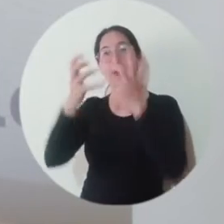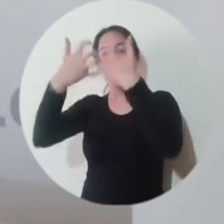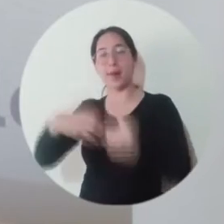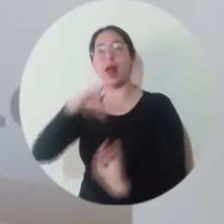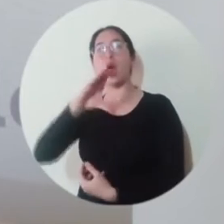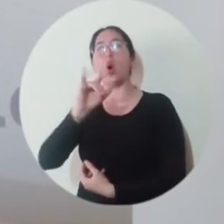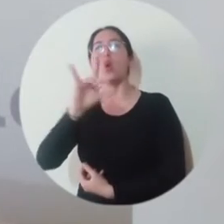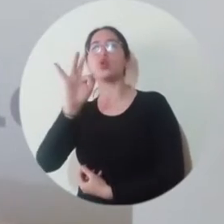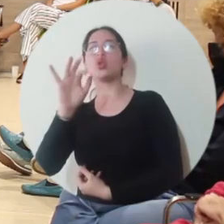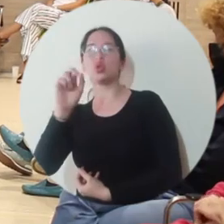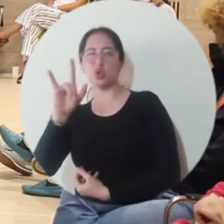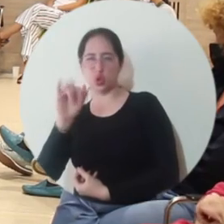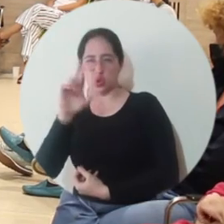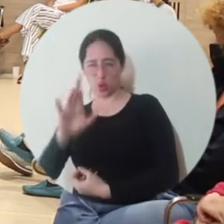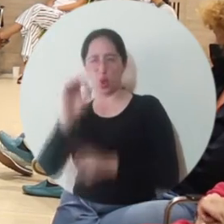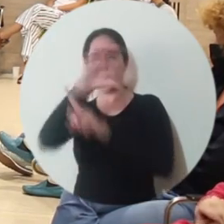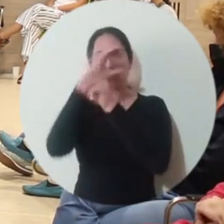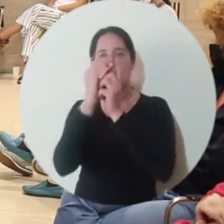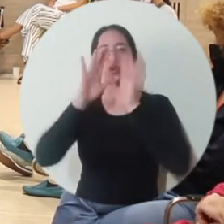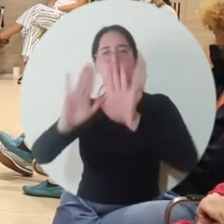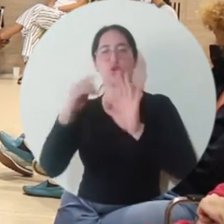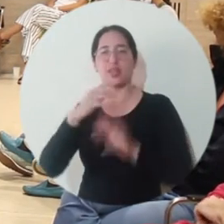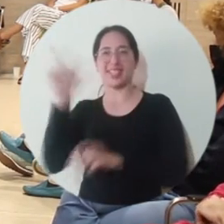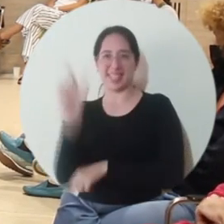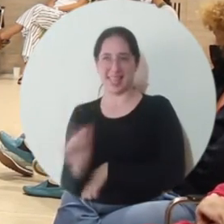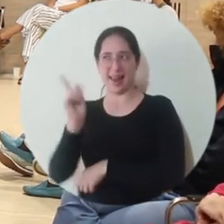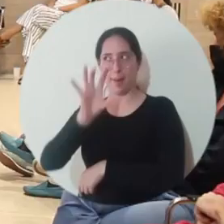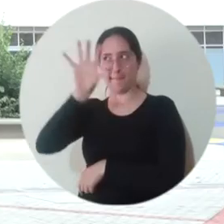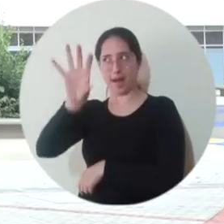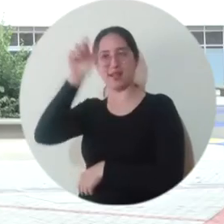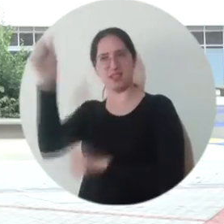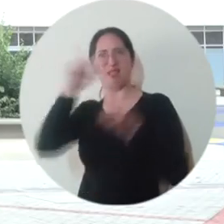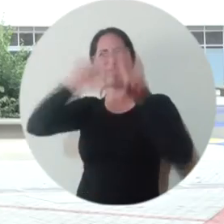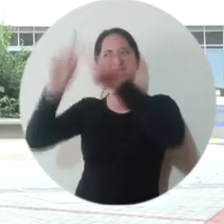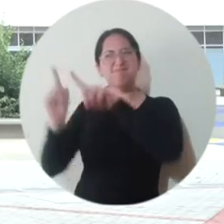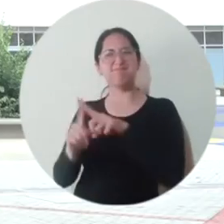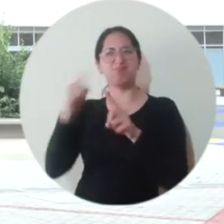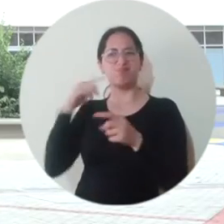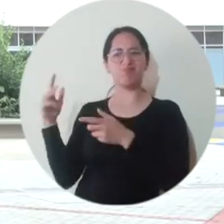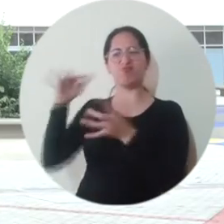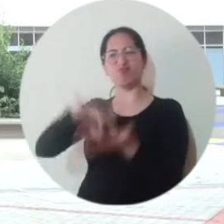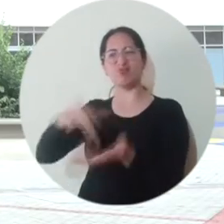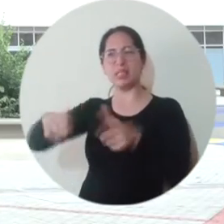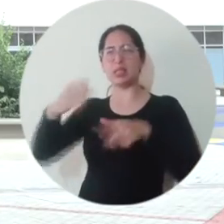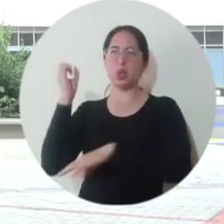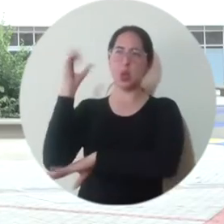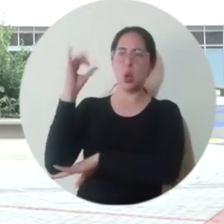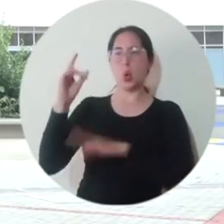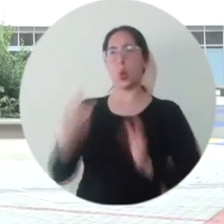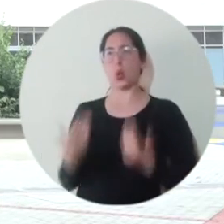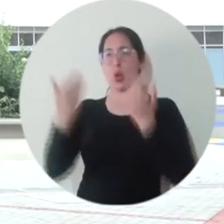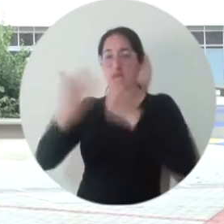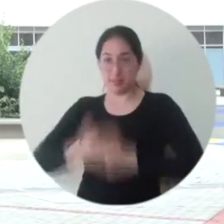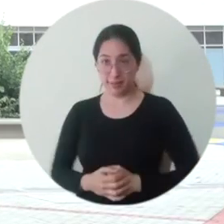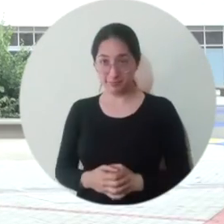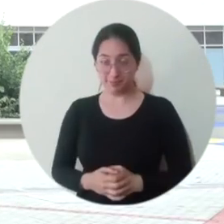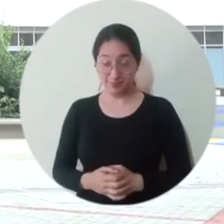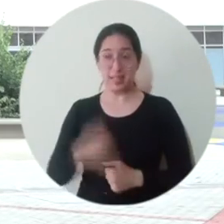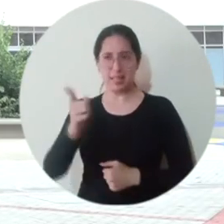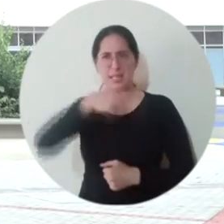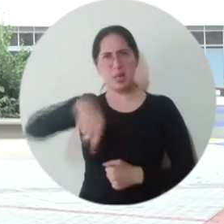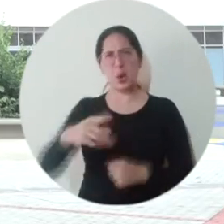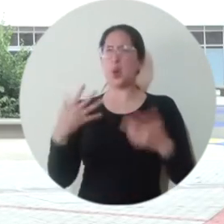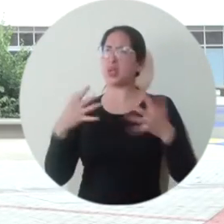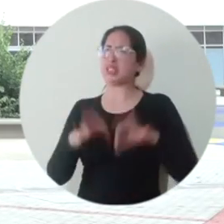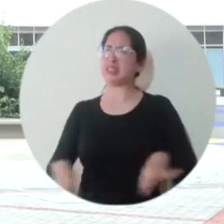de Tigre en Argentina y la empresa Culture Sardinia de Italia. Introducir el concepto de la sostenibilidad